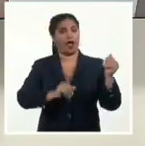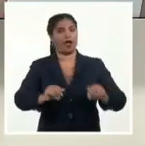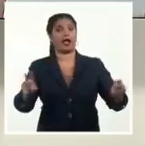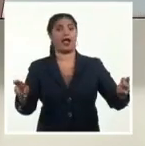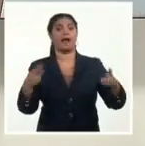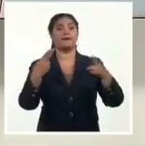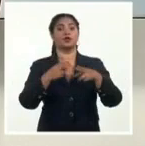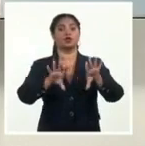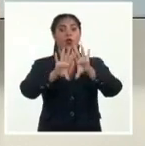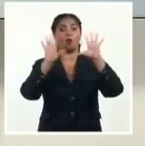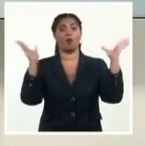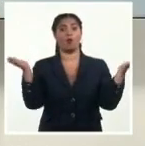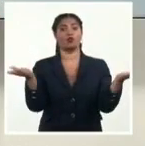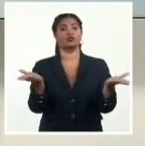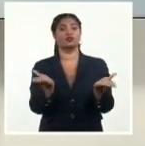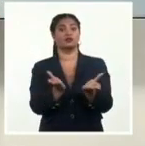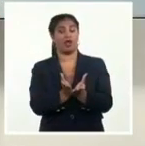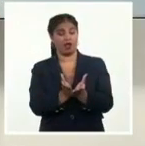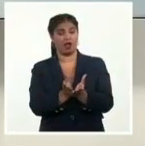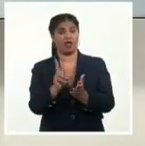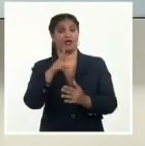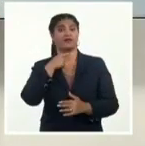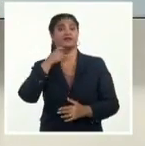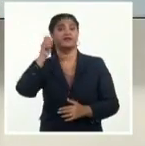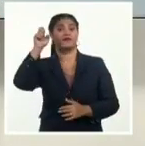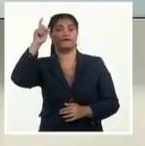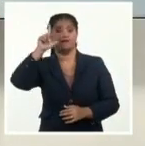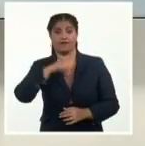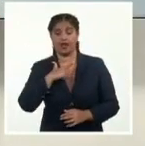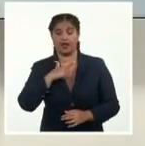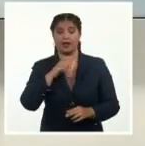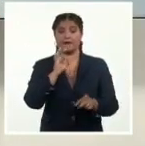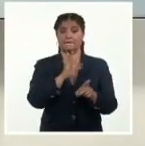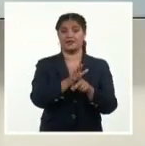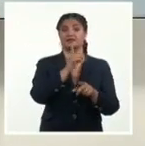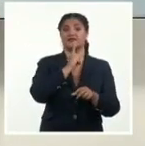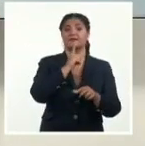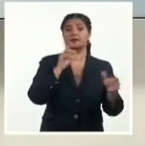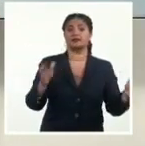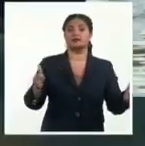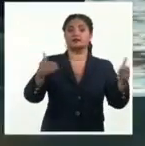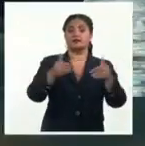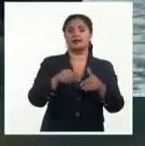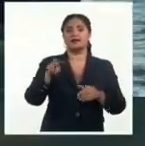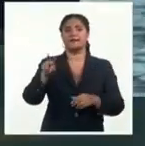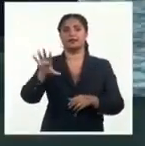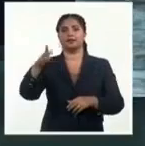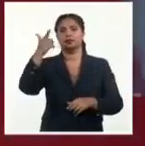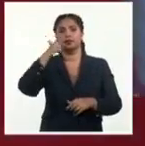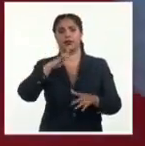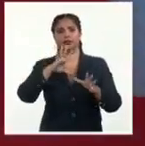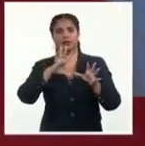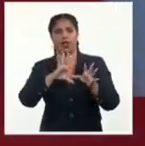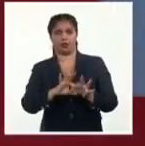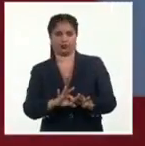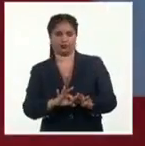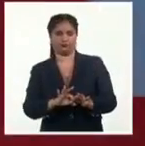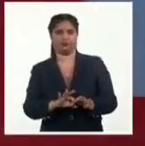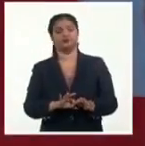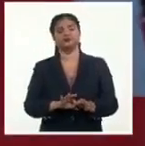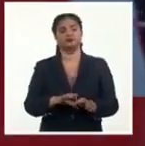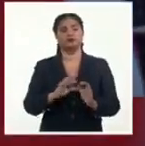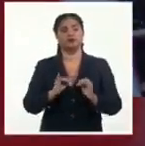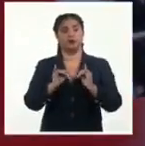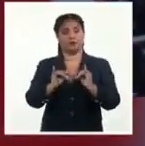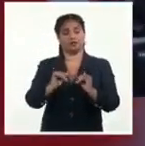Mundial de Vela que inicia este viernes en la región portuguesa de Cascay y finaliza el próximo 25 de agosto. El colega Daniel Gotay informa